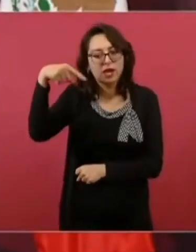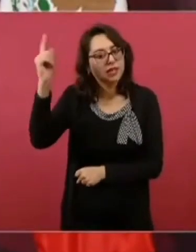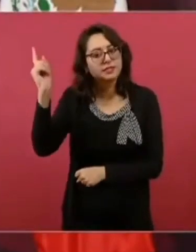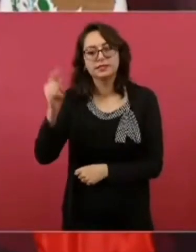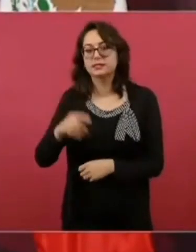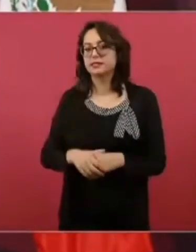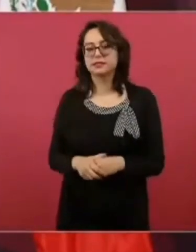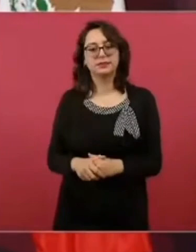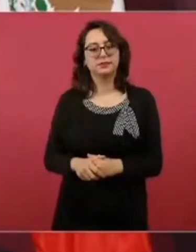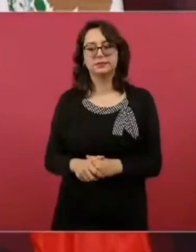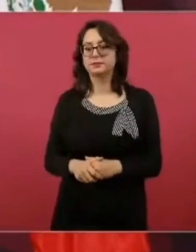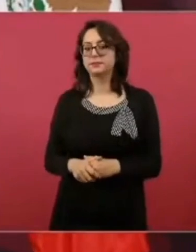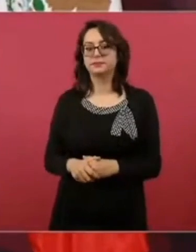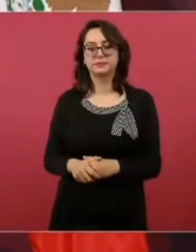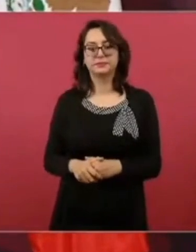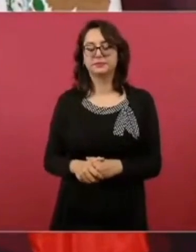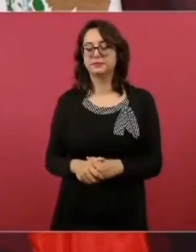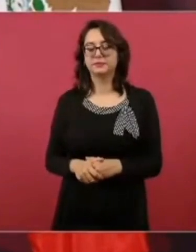No.